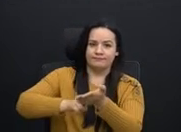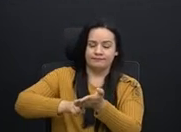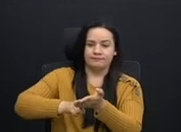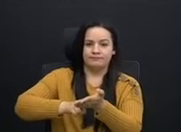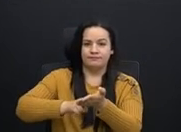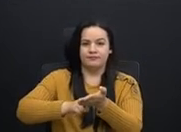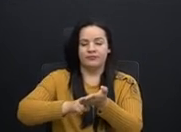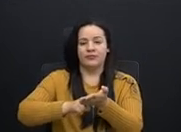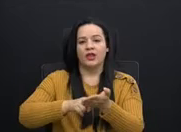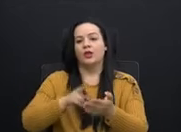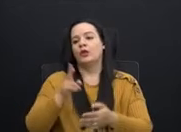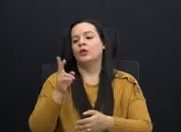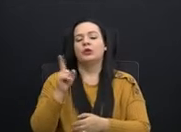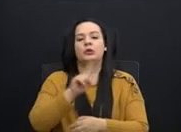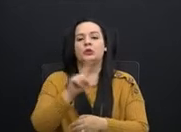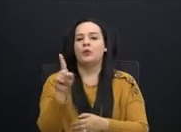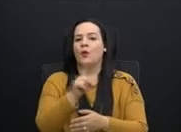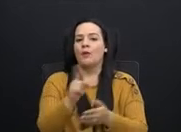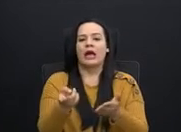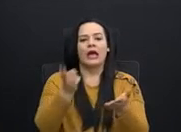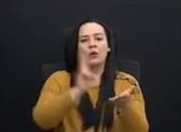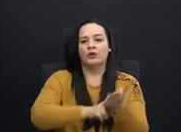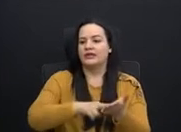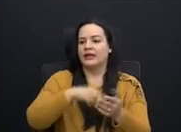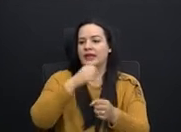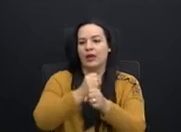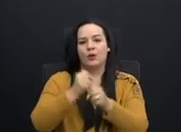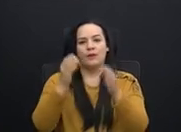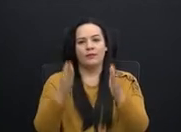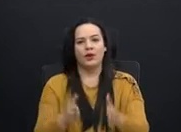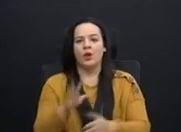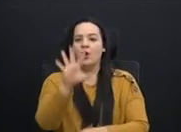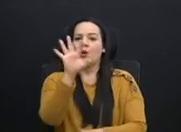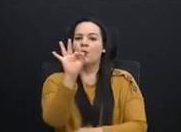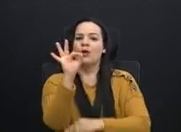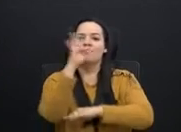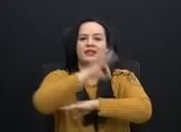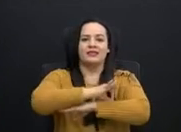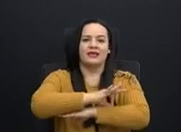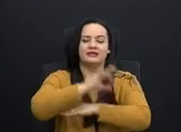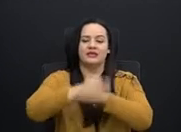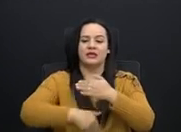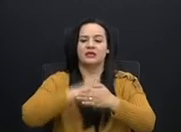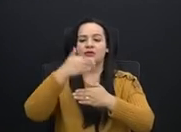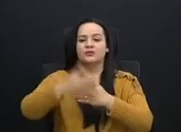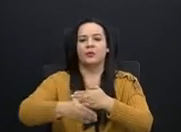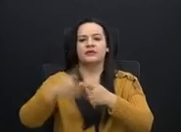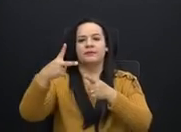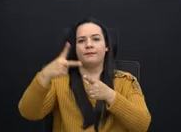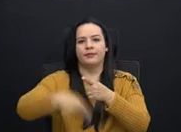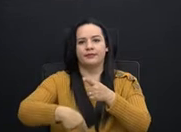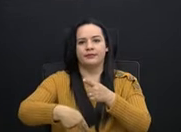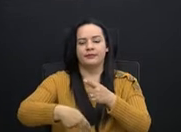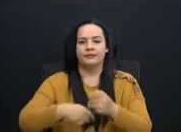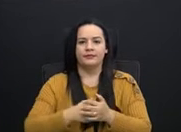No van a contratar a los empleados por nueve días para luego irlos a despedir.